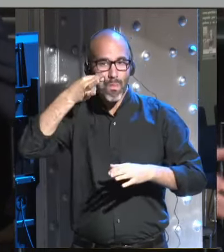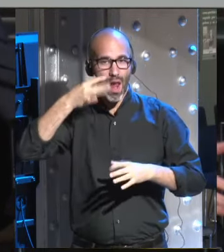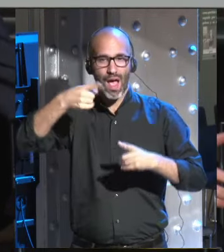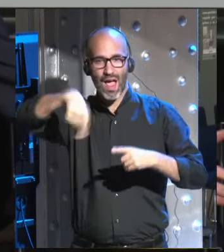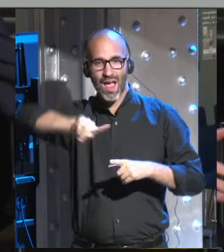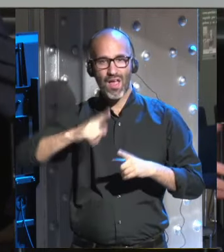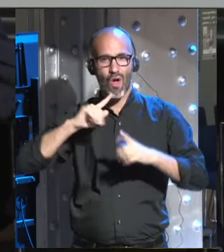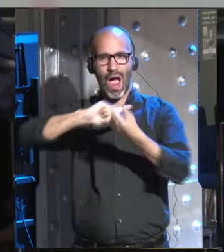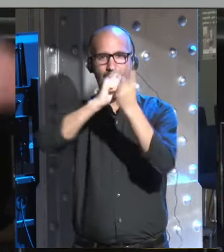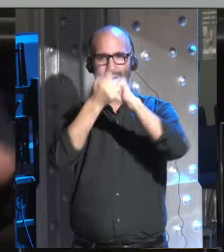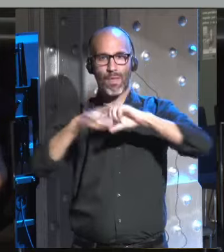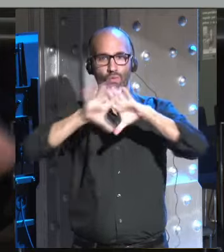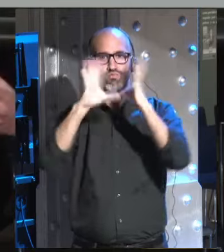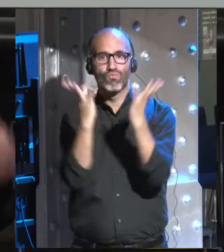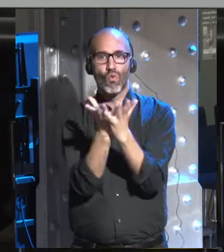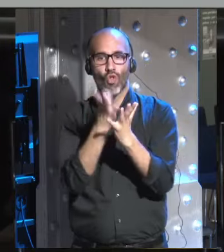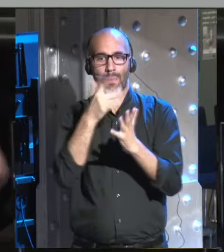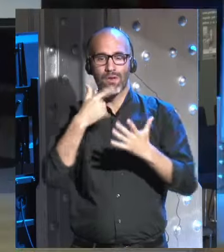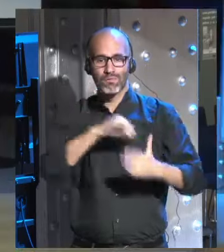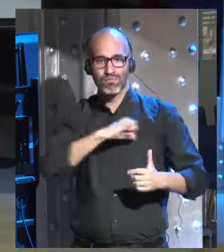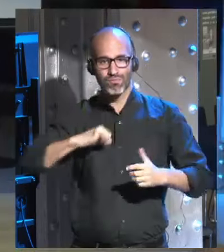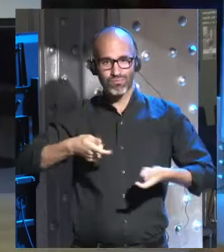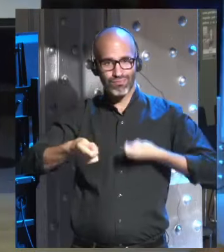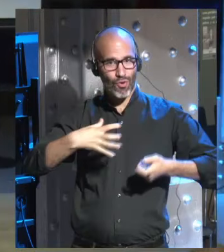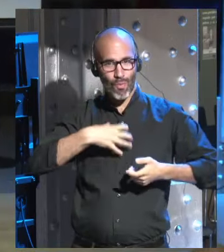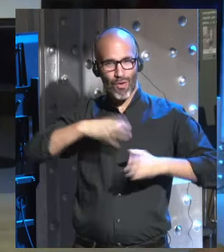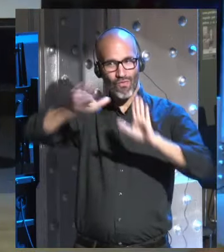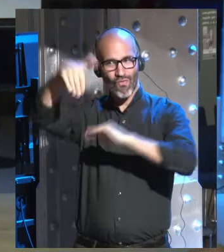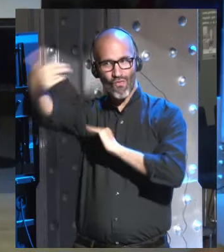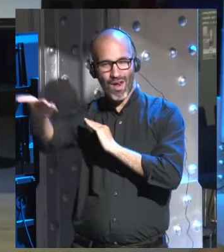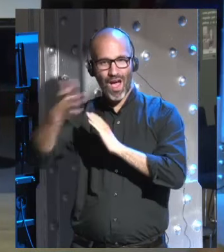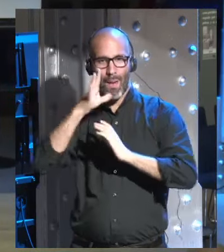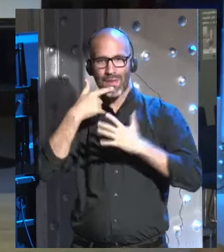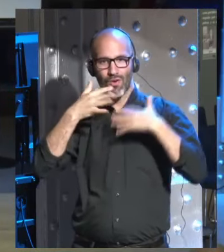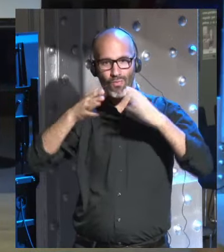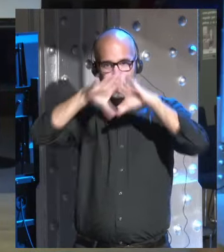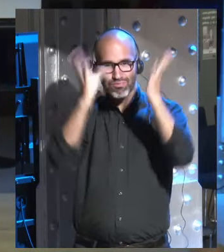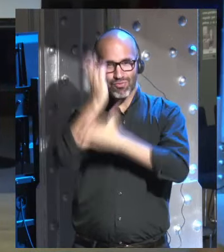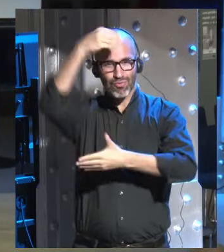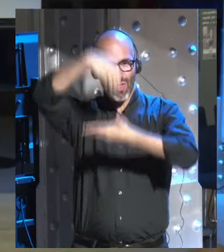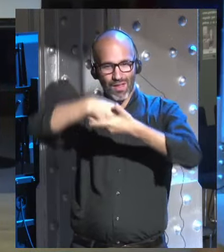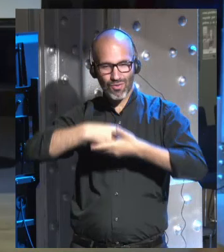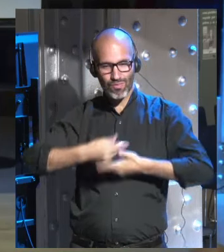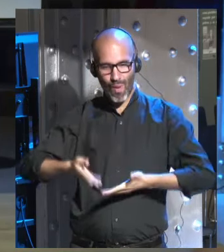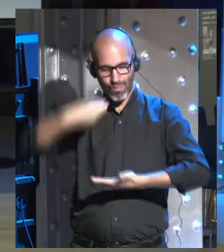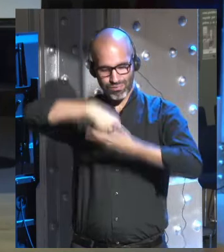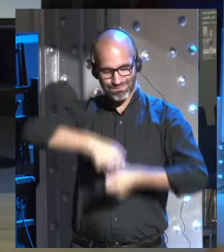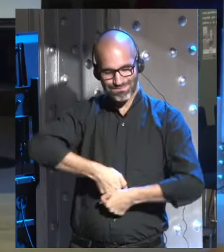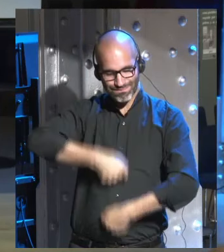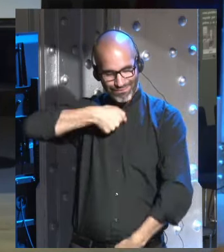cambiado el mundo fuera de ellos mismos, pero no han cambiado el mundo dentro de ellos mismos.